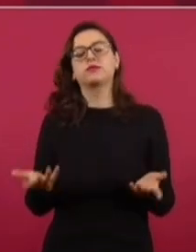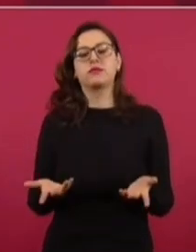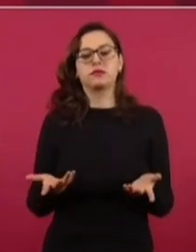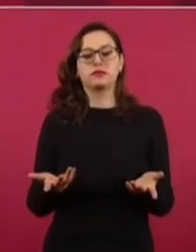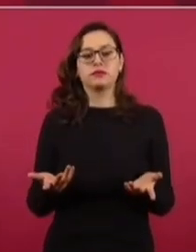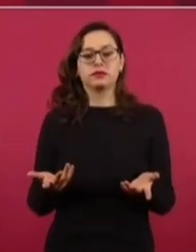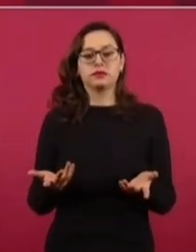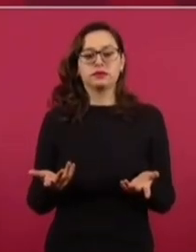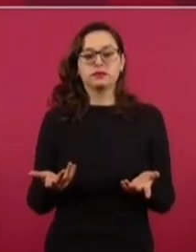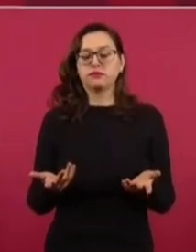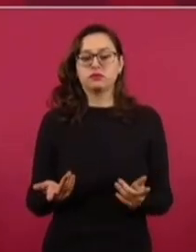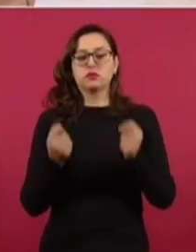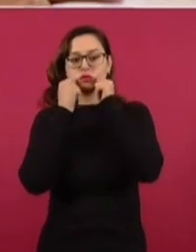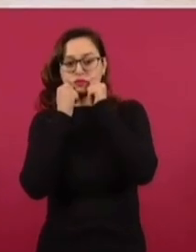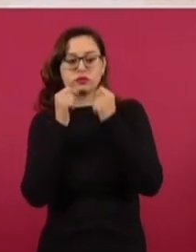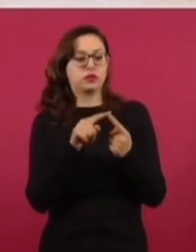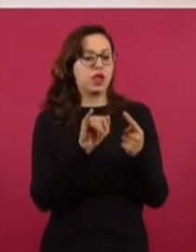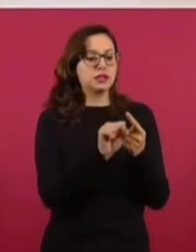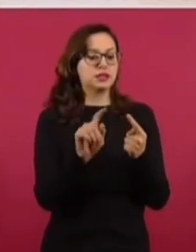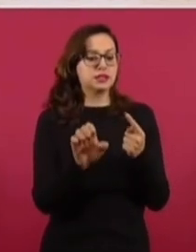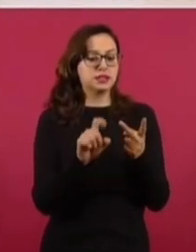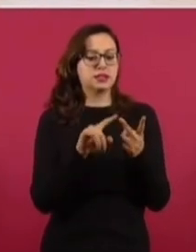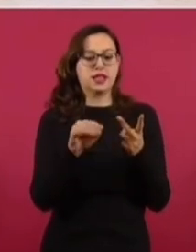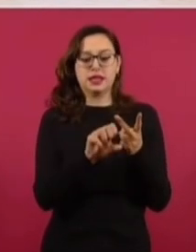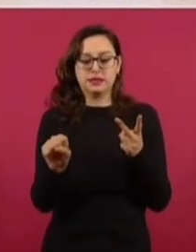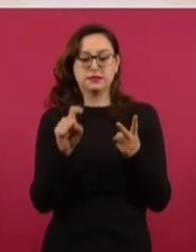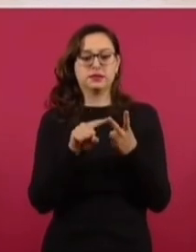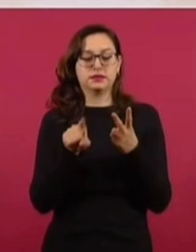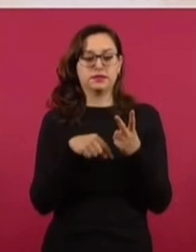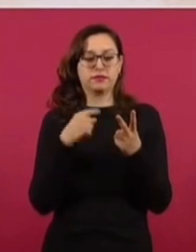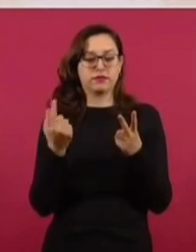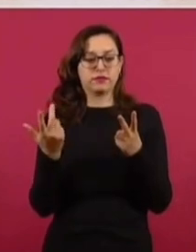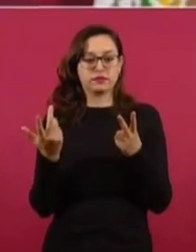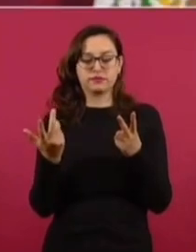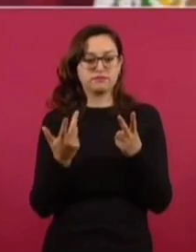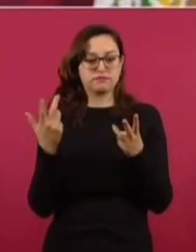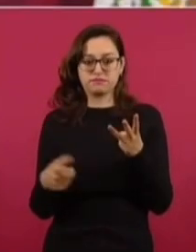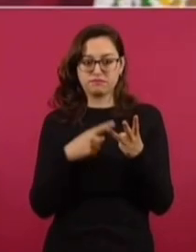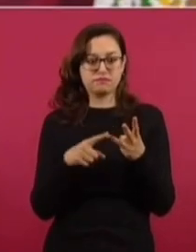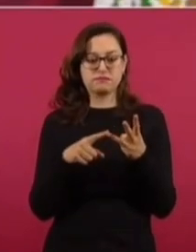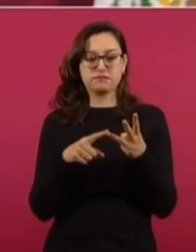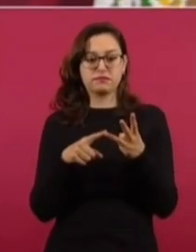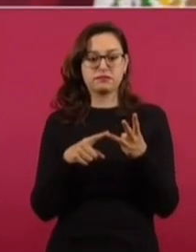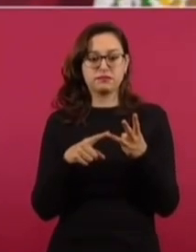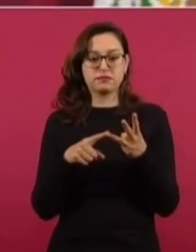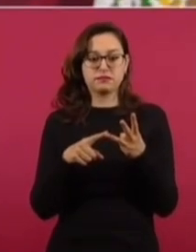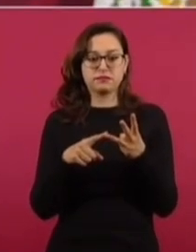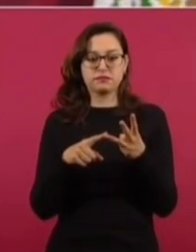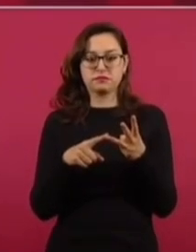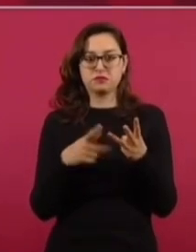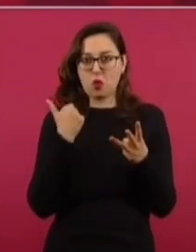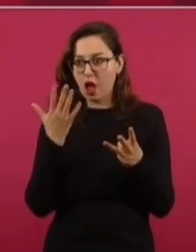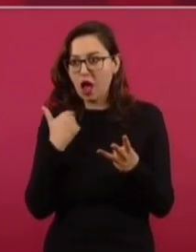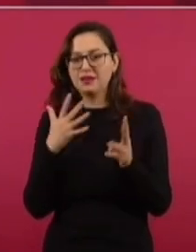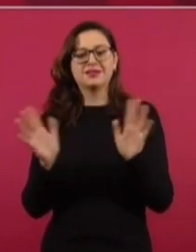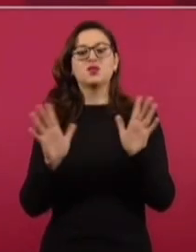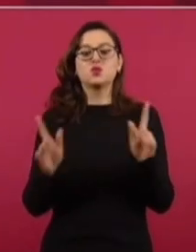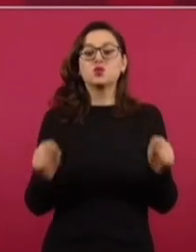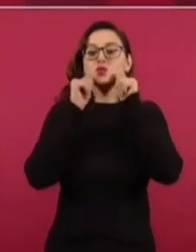Independientemente que si tienes Issste, que si tienes Seguro, que no tienes. No, es universal.